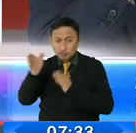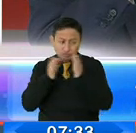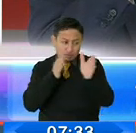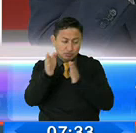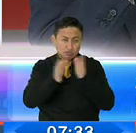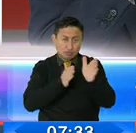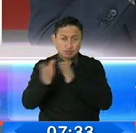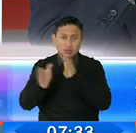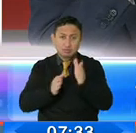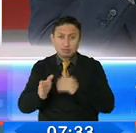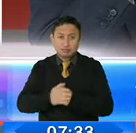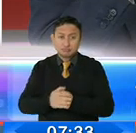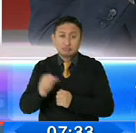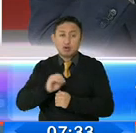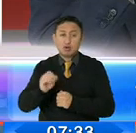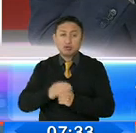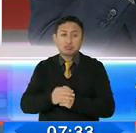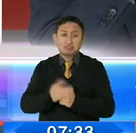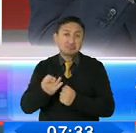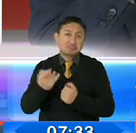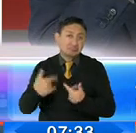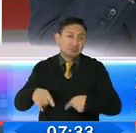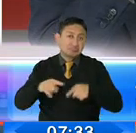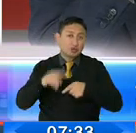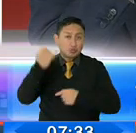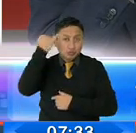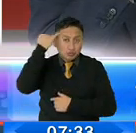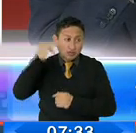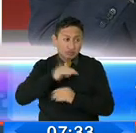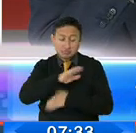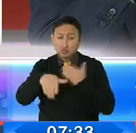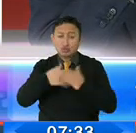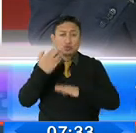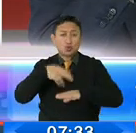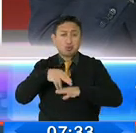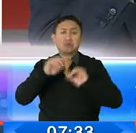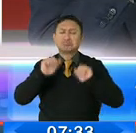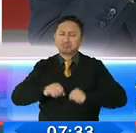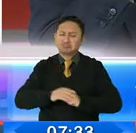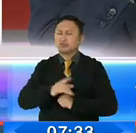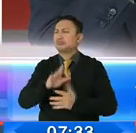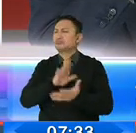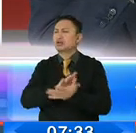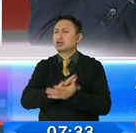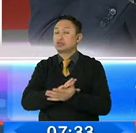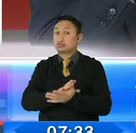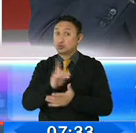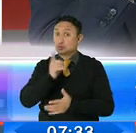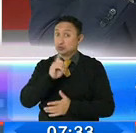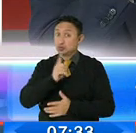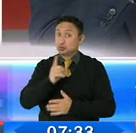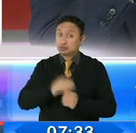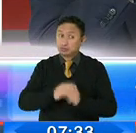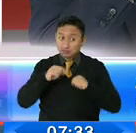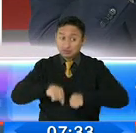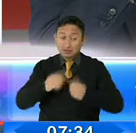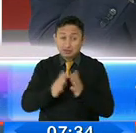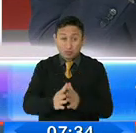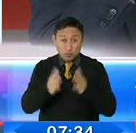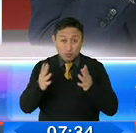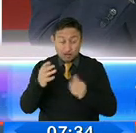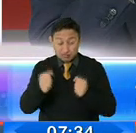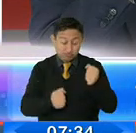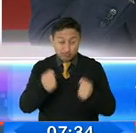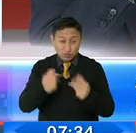pueda generarse una idea de que todo está normal, porque cuando hay mucha movilidad,